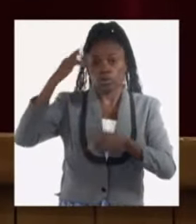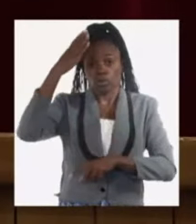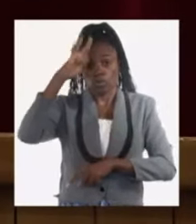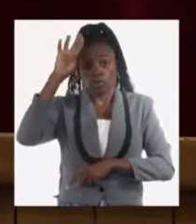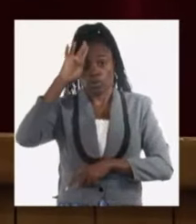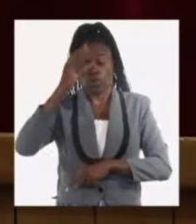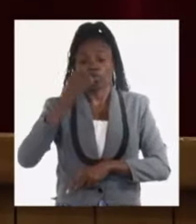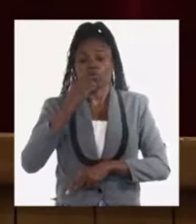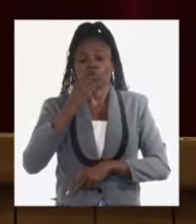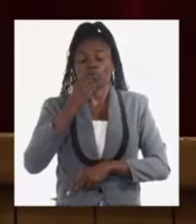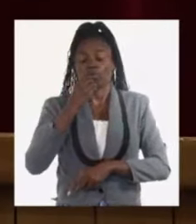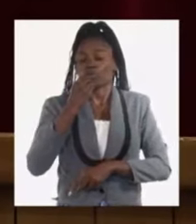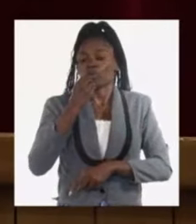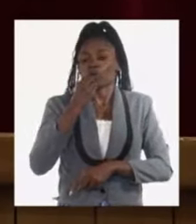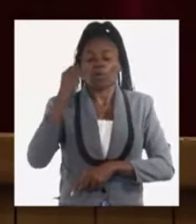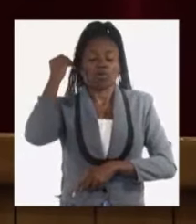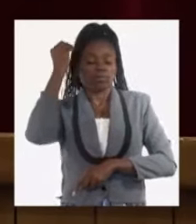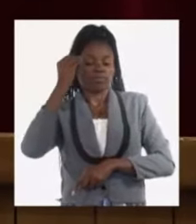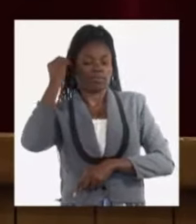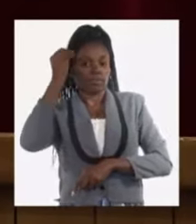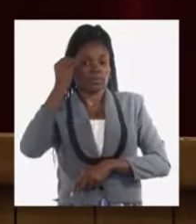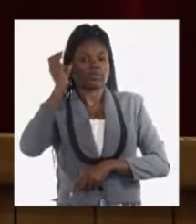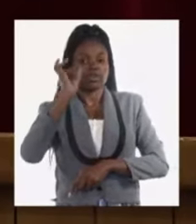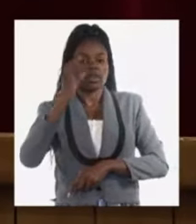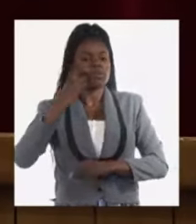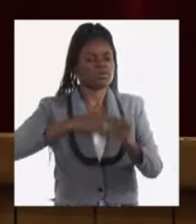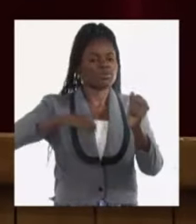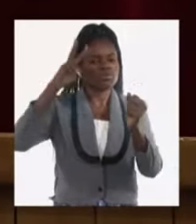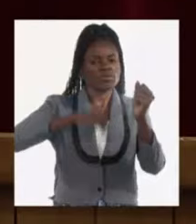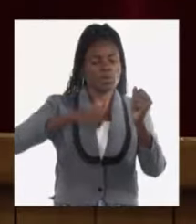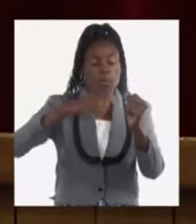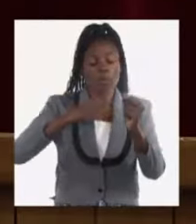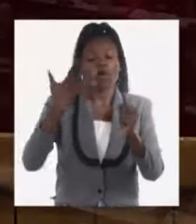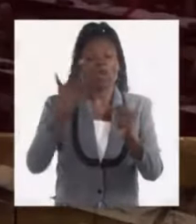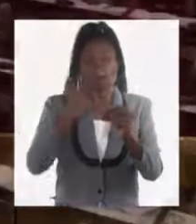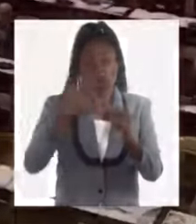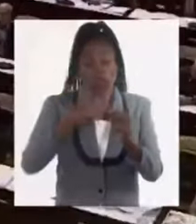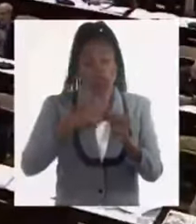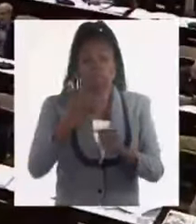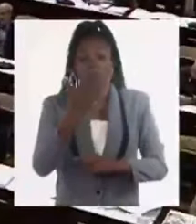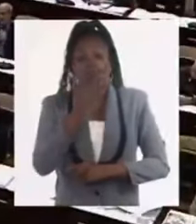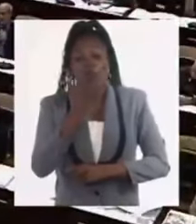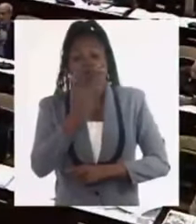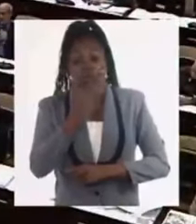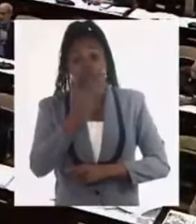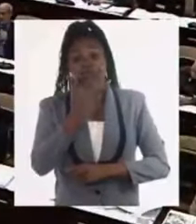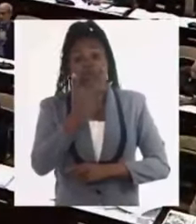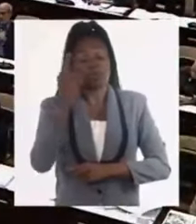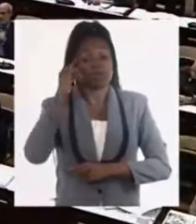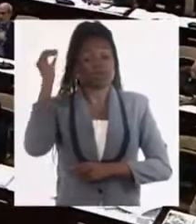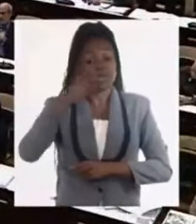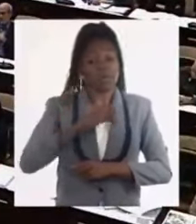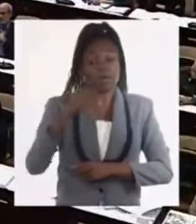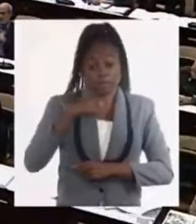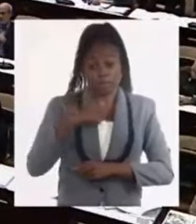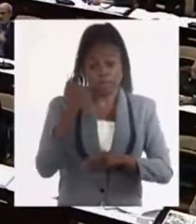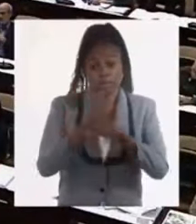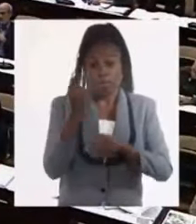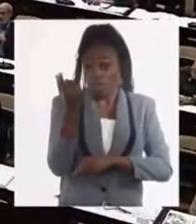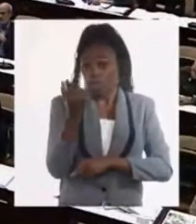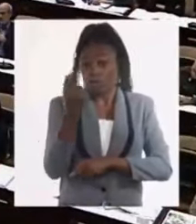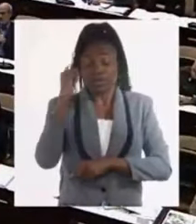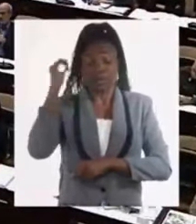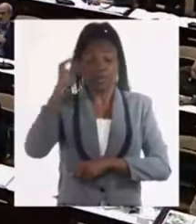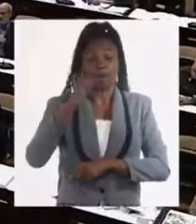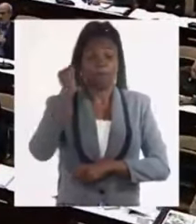podemos dejarlo de analizar y de valorar sus impactos. Muchos de los que estamos aquí sabemos, porque manejamos finanzas, cuánto más